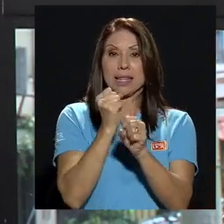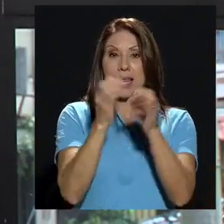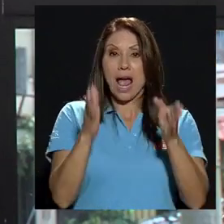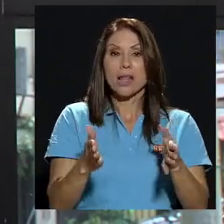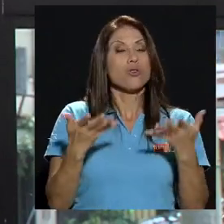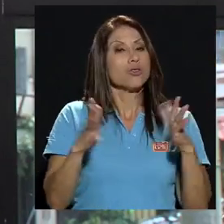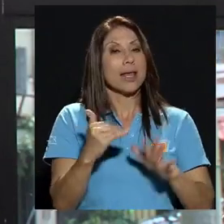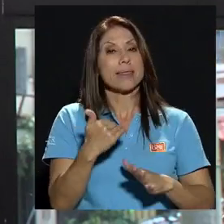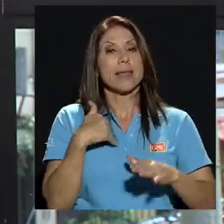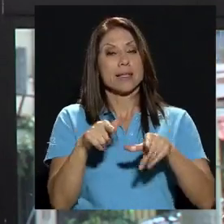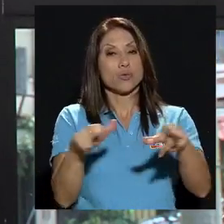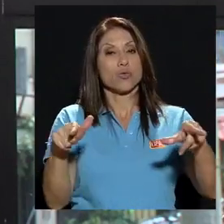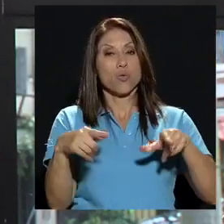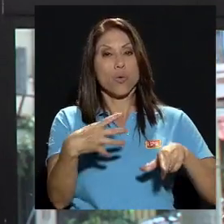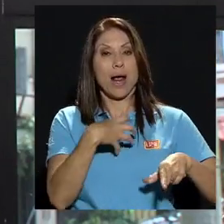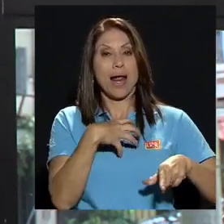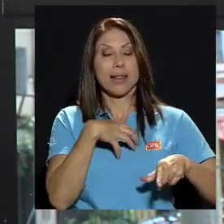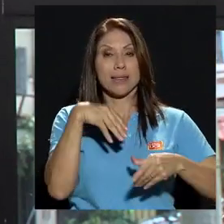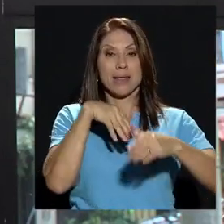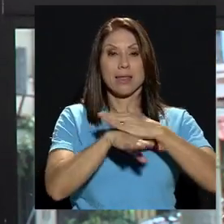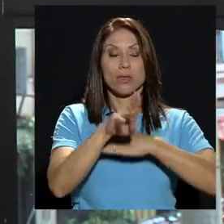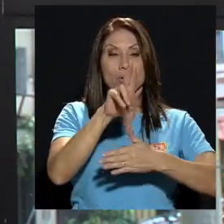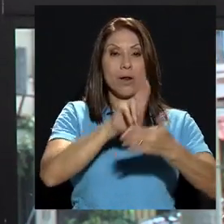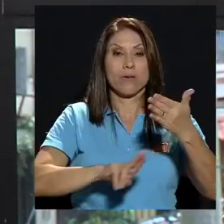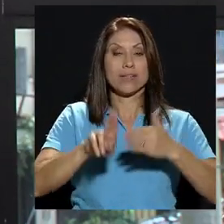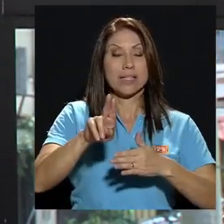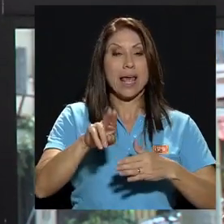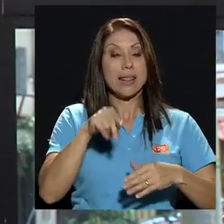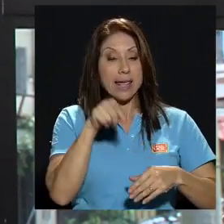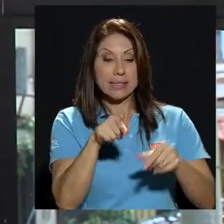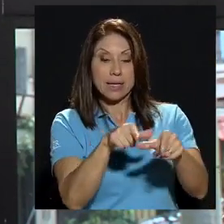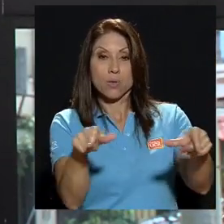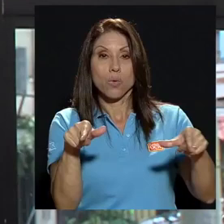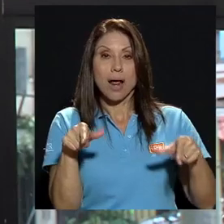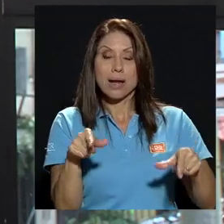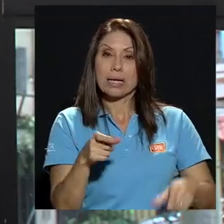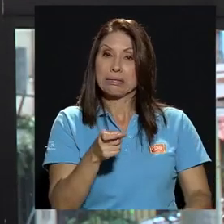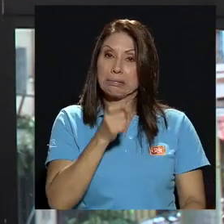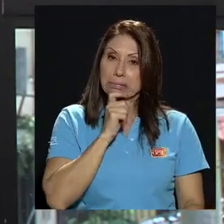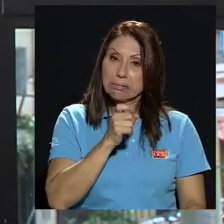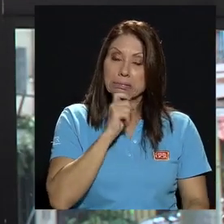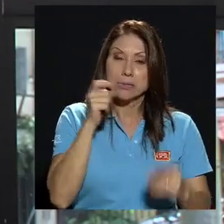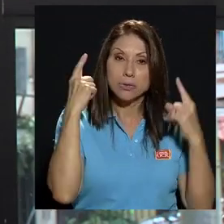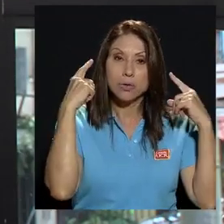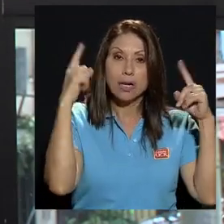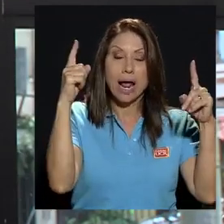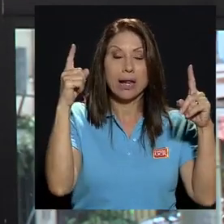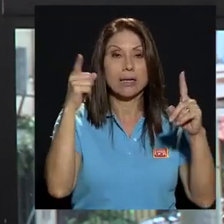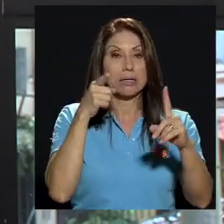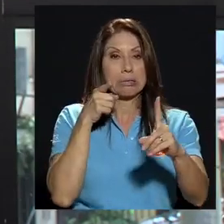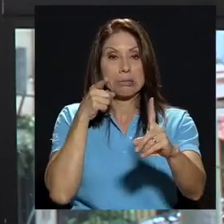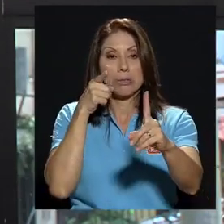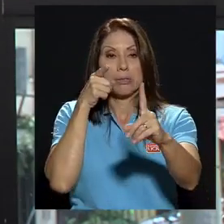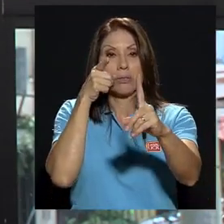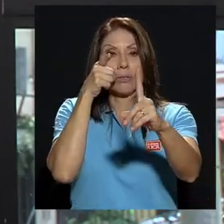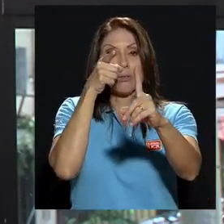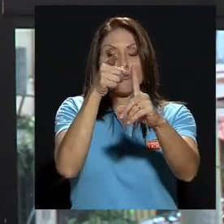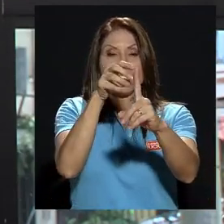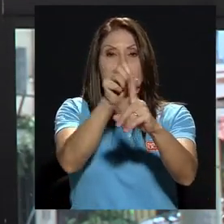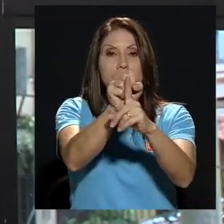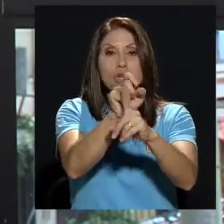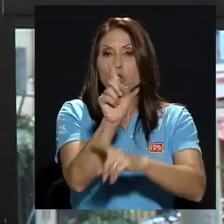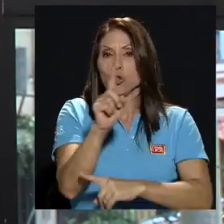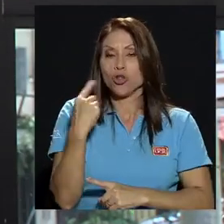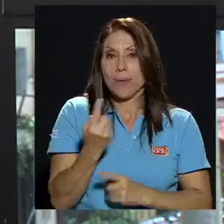dentro de la universidad un lugar un que ha costado lograr y alcanzar no solamente en este